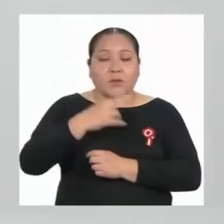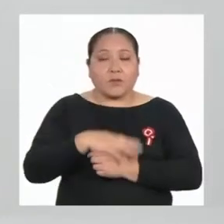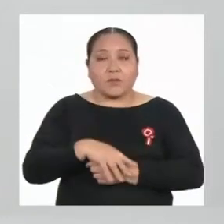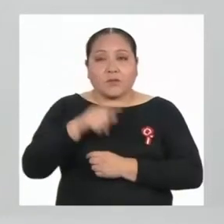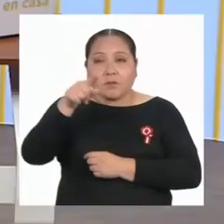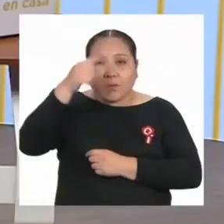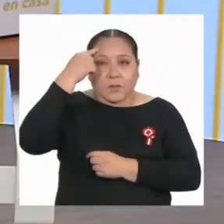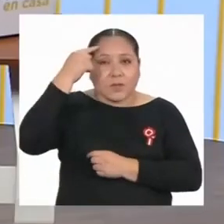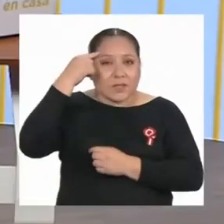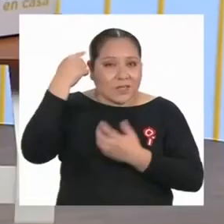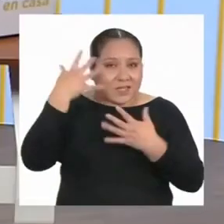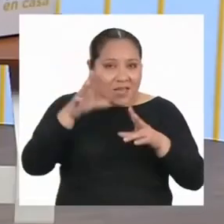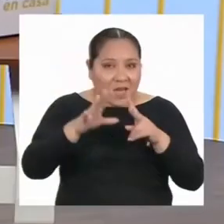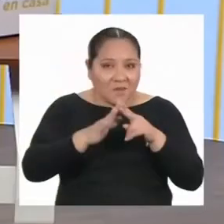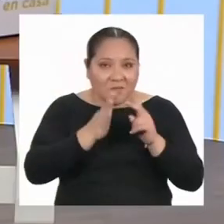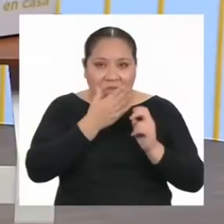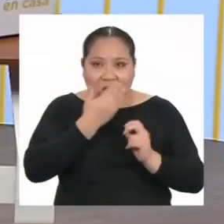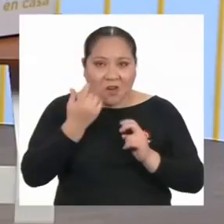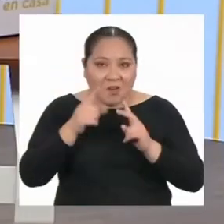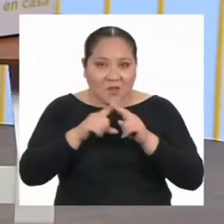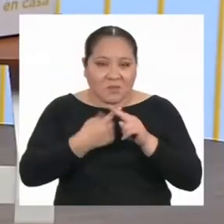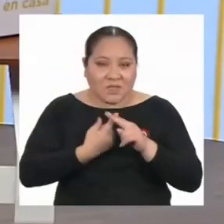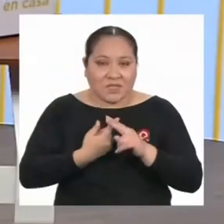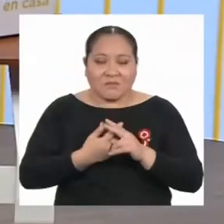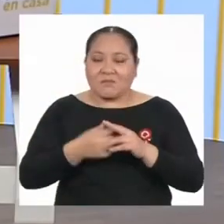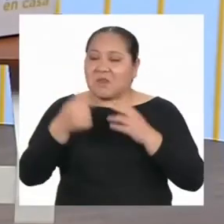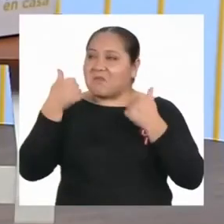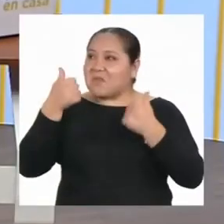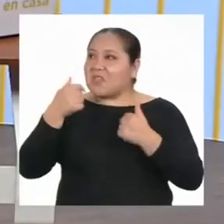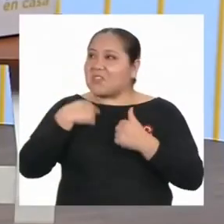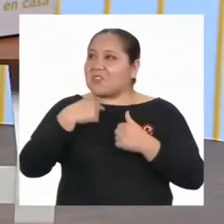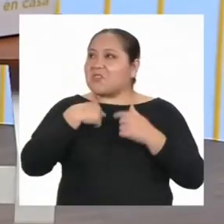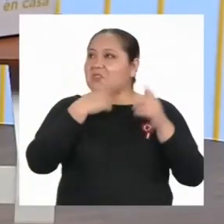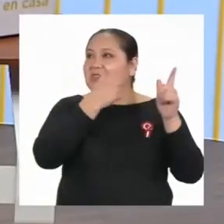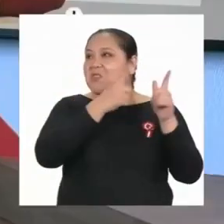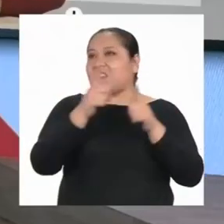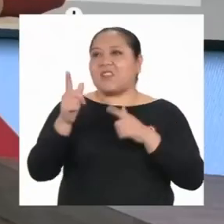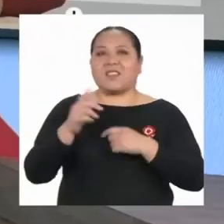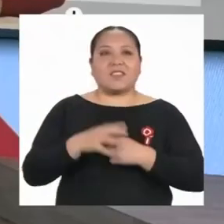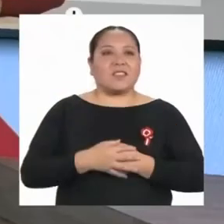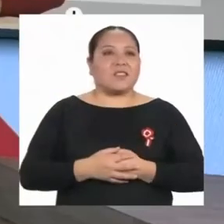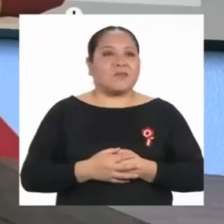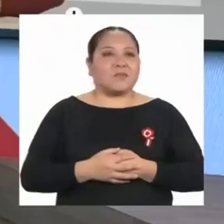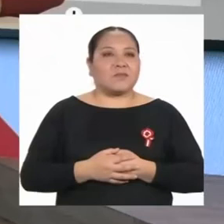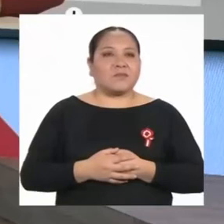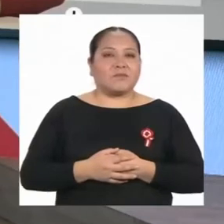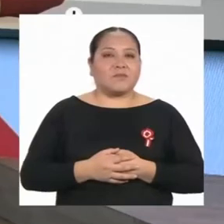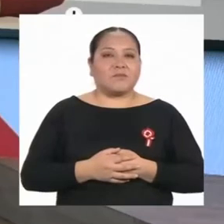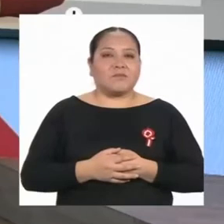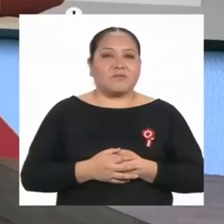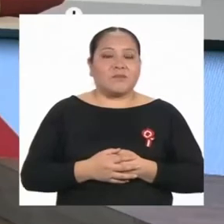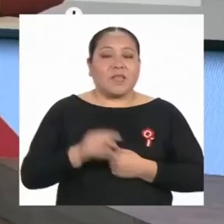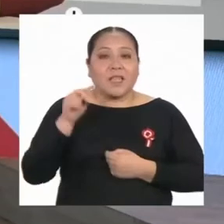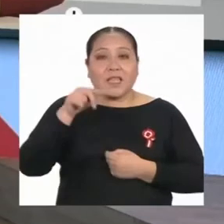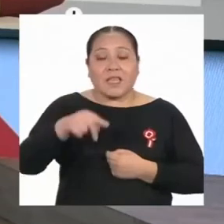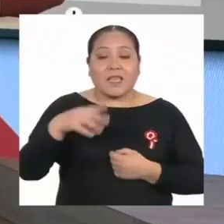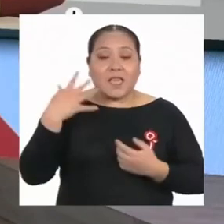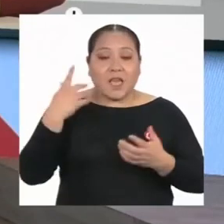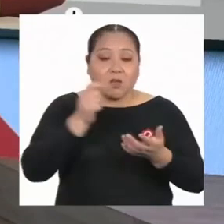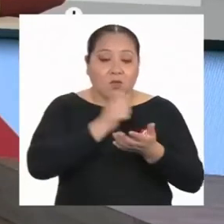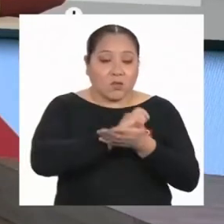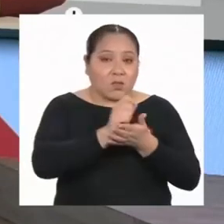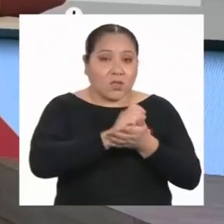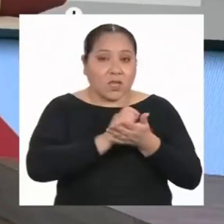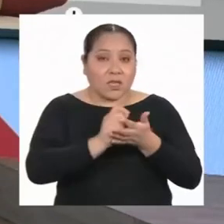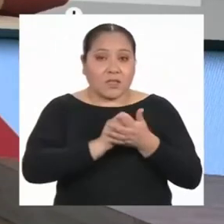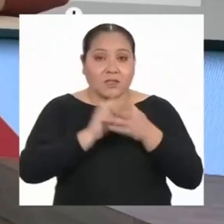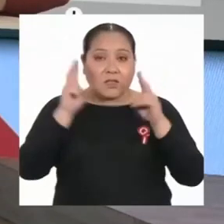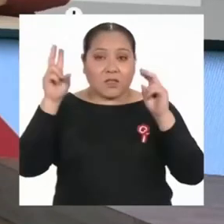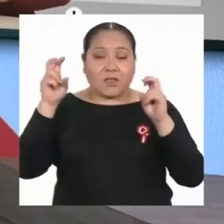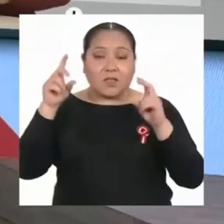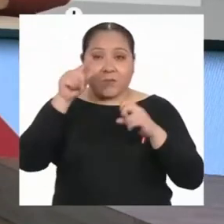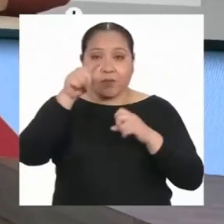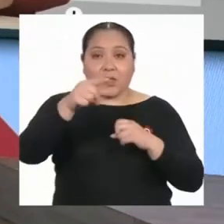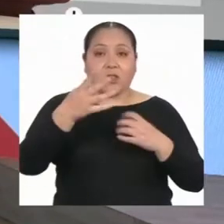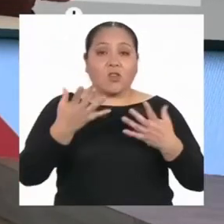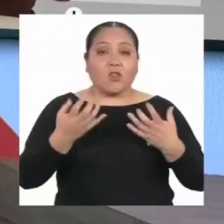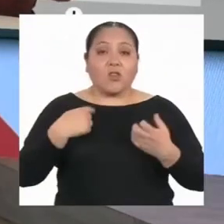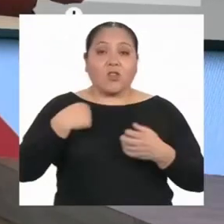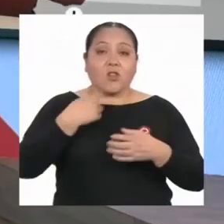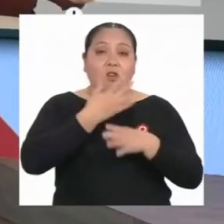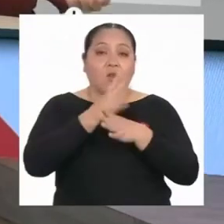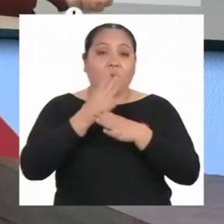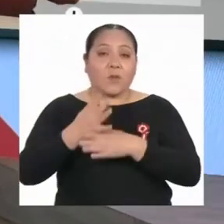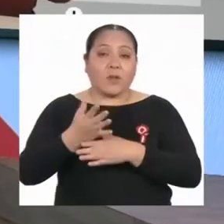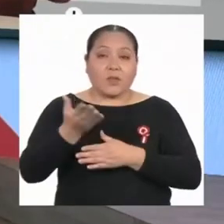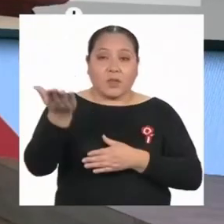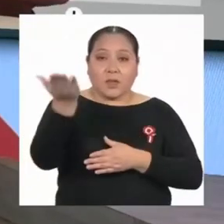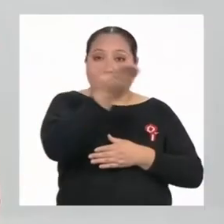empezamos? Me parece muy bien. Estoy lista. Justo hay un texto sobre la temática que quiero compartir